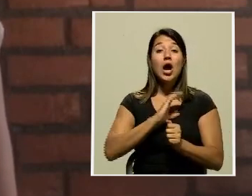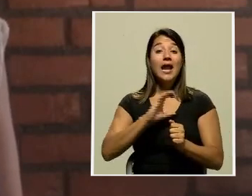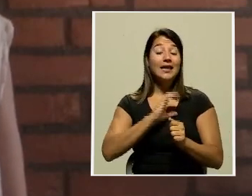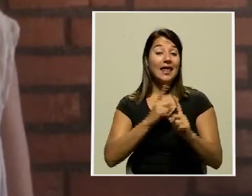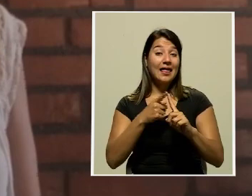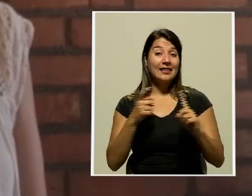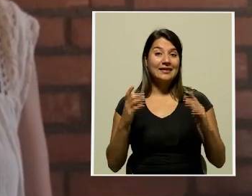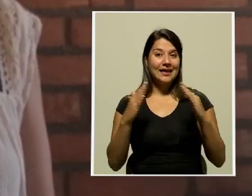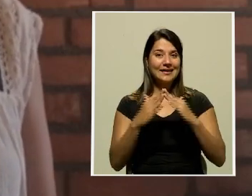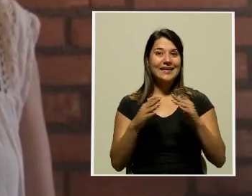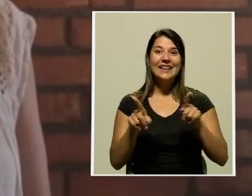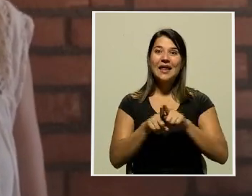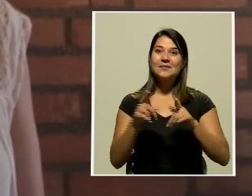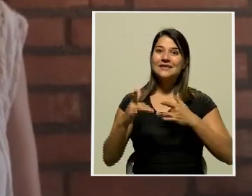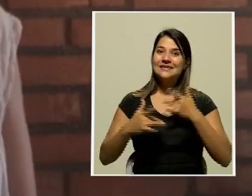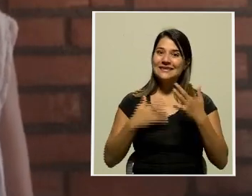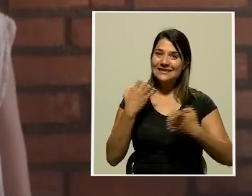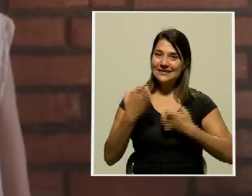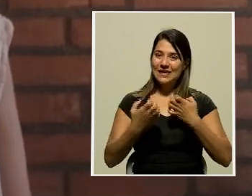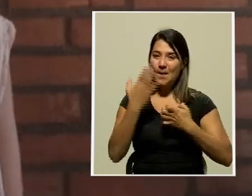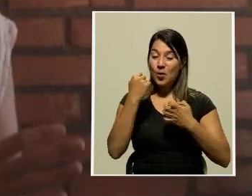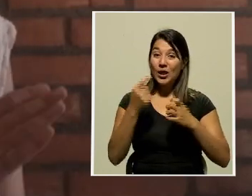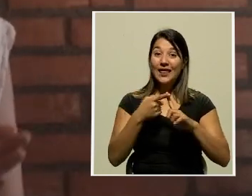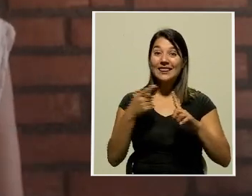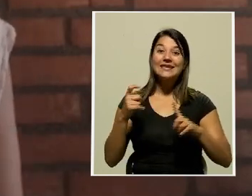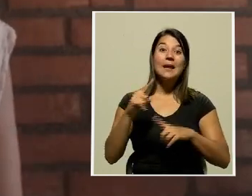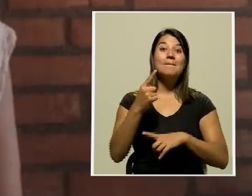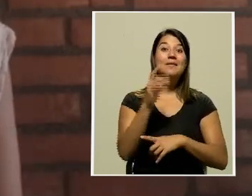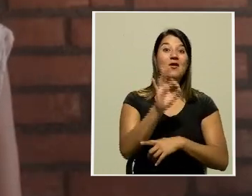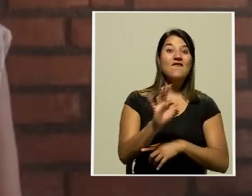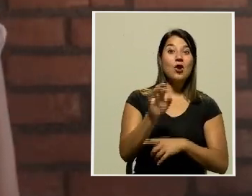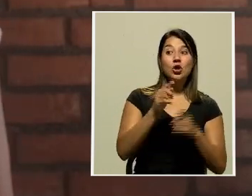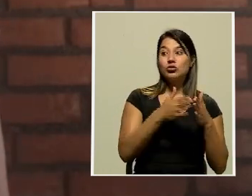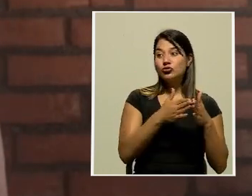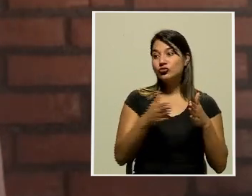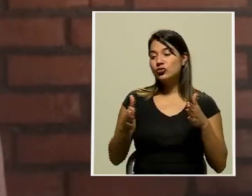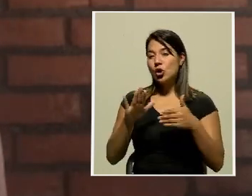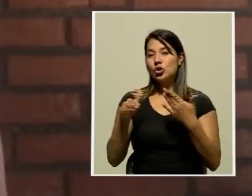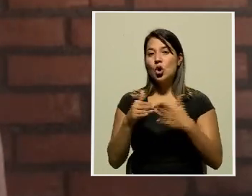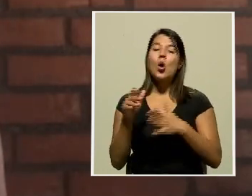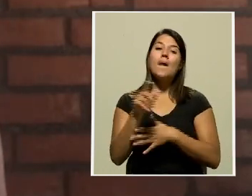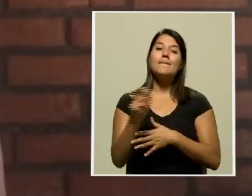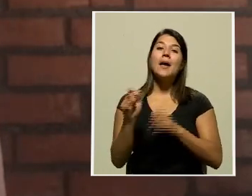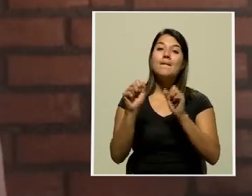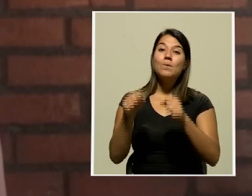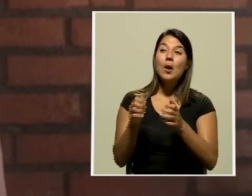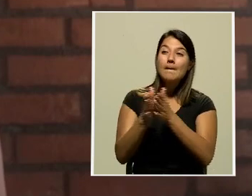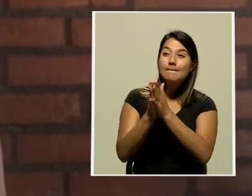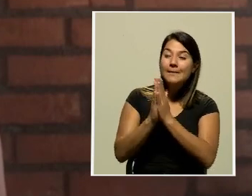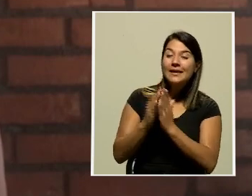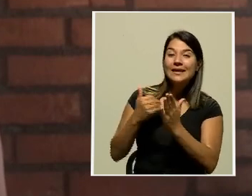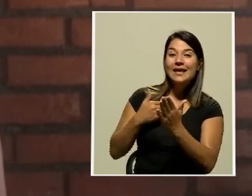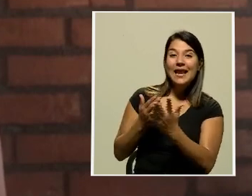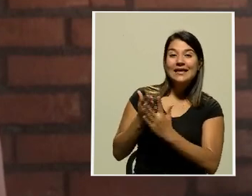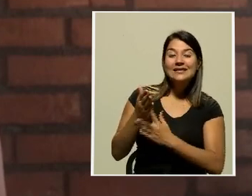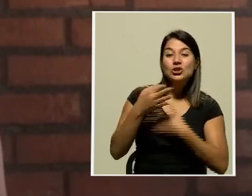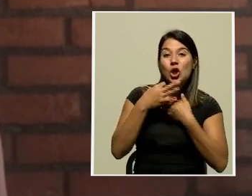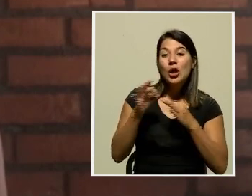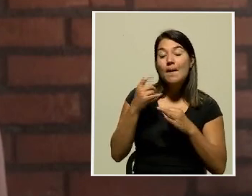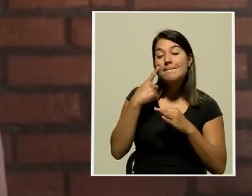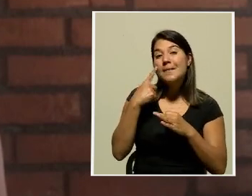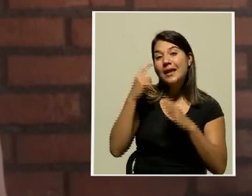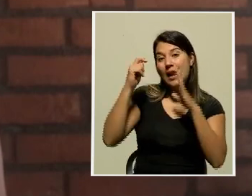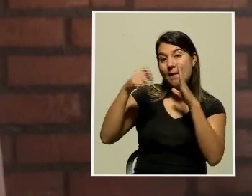estamos muy emocionados porque a partir del primero de febrero y durante todo el mes podrán solicitar su acceso gratuito para ver el